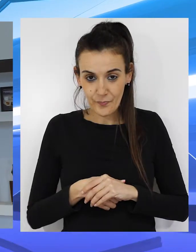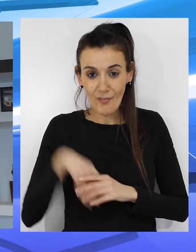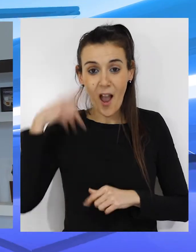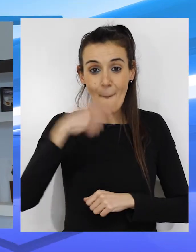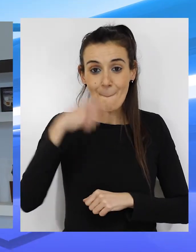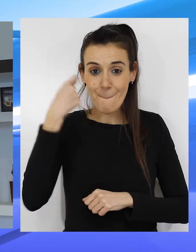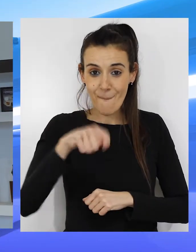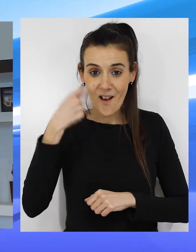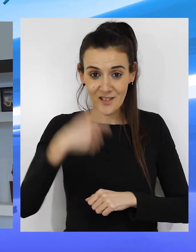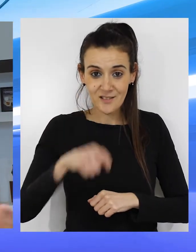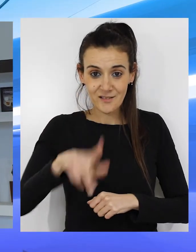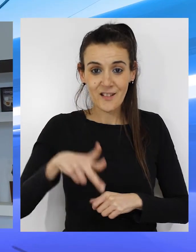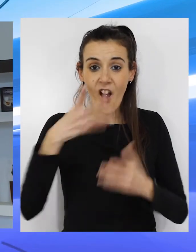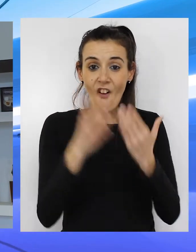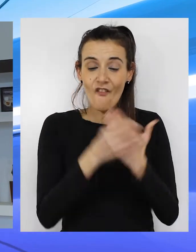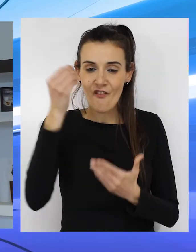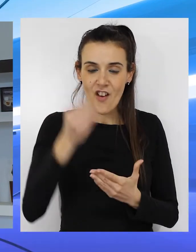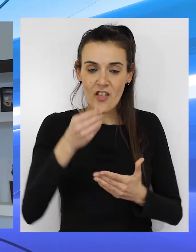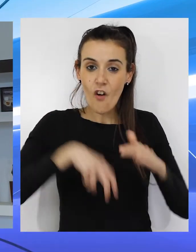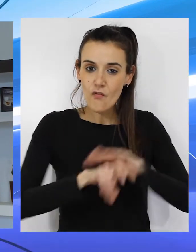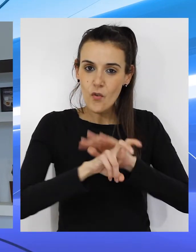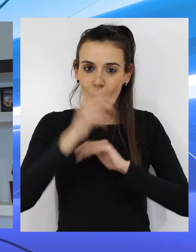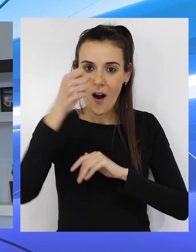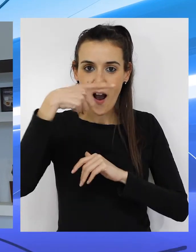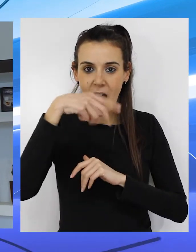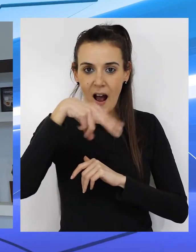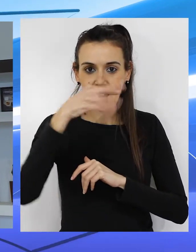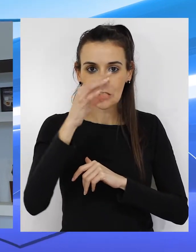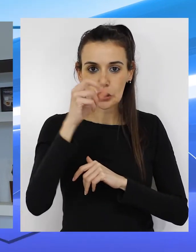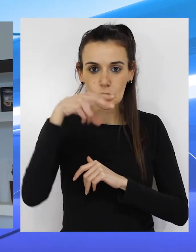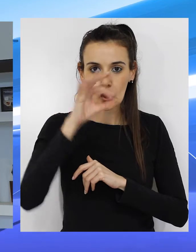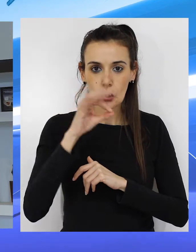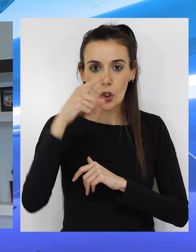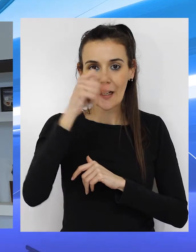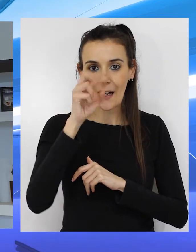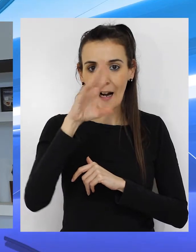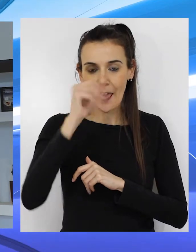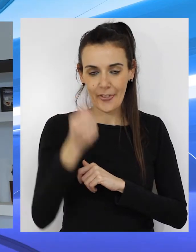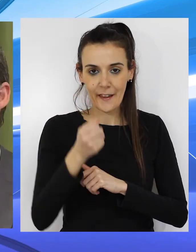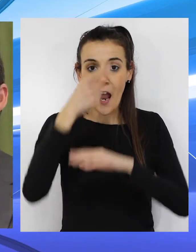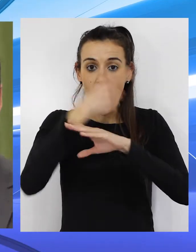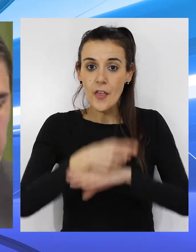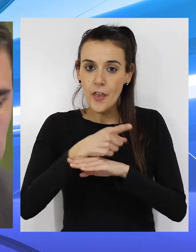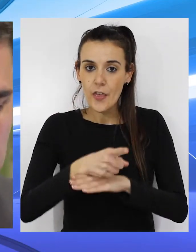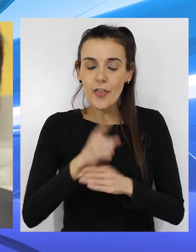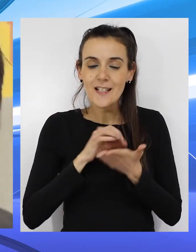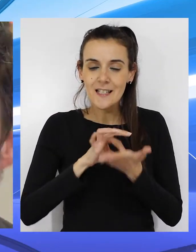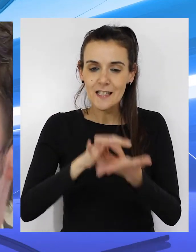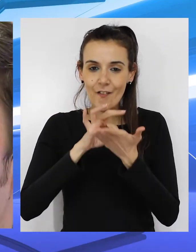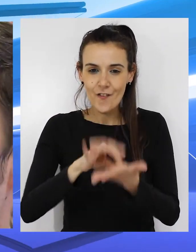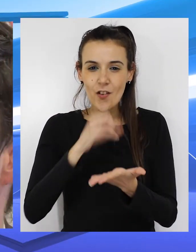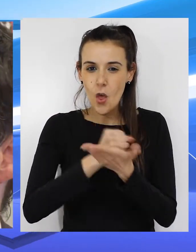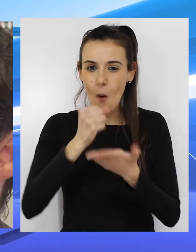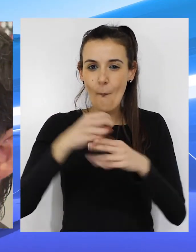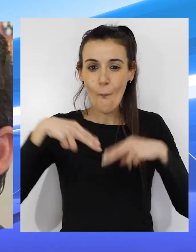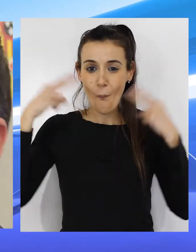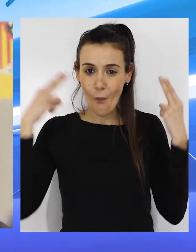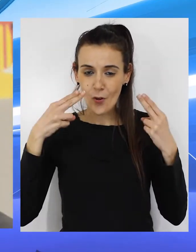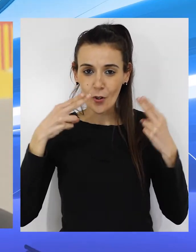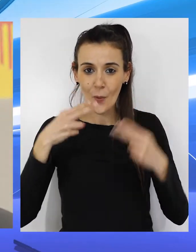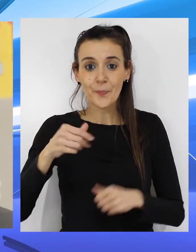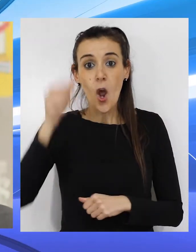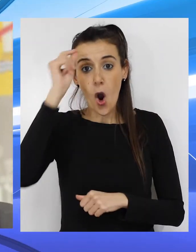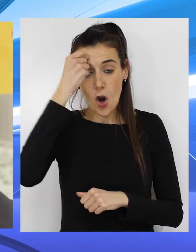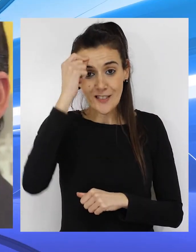El presidente de la Federación de Fútbol de Ceuta, Antonio García Gaona, y el director provincial del Servicio Público de Empleo Estatal en Ceuta,